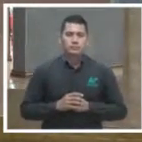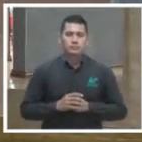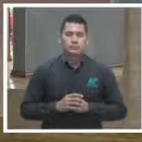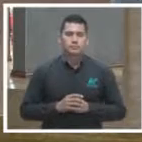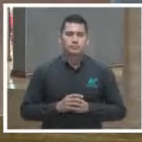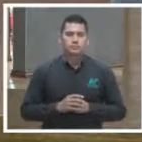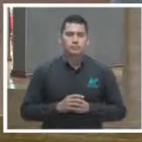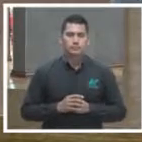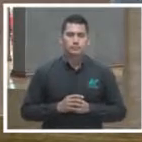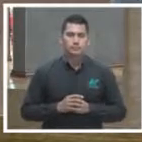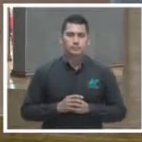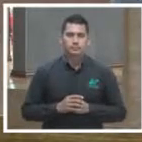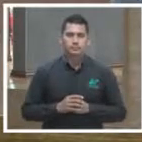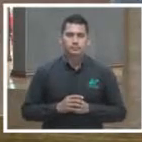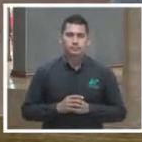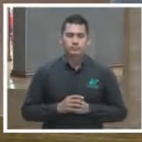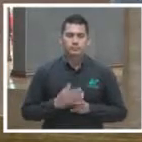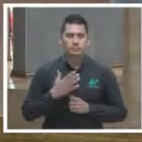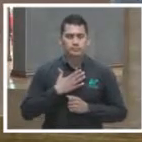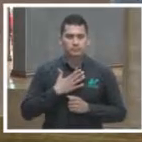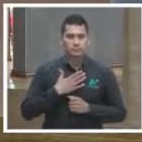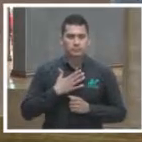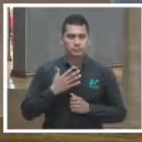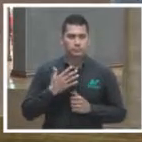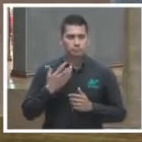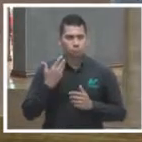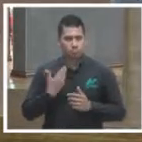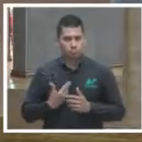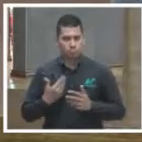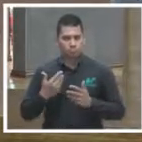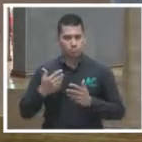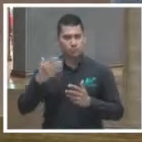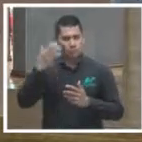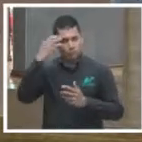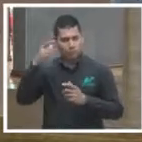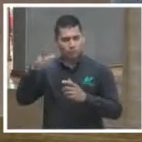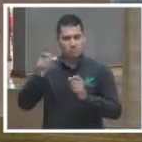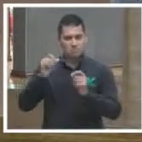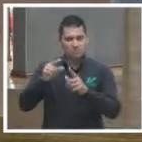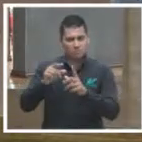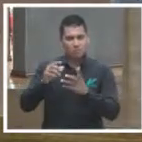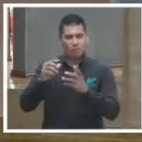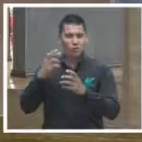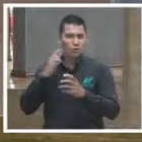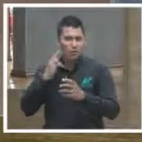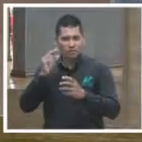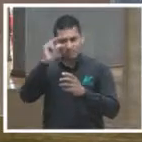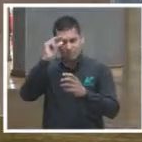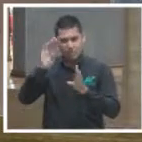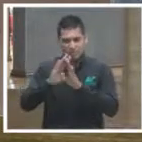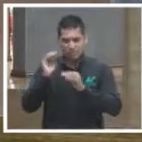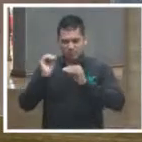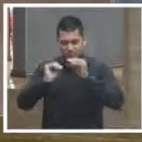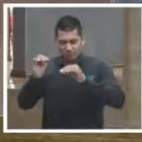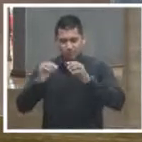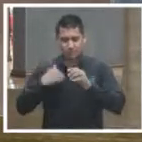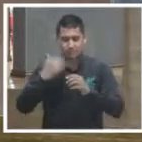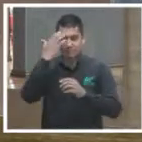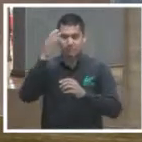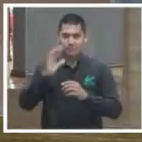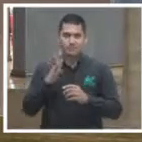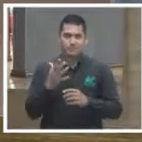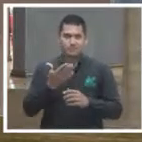yo no soy ni conozco mucho estos temas de inteligencia artificial pero yo no